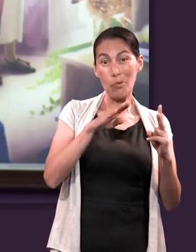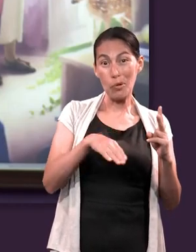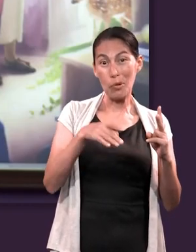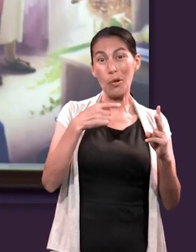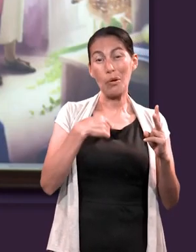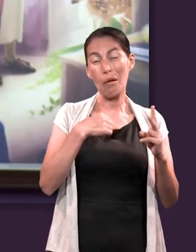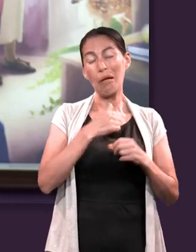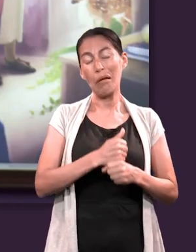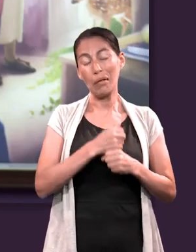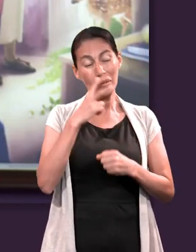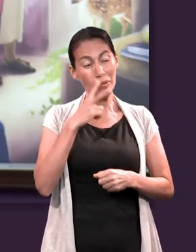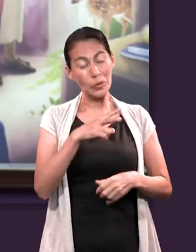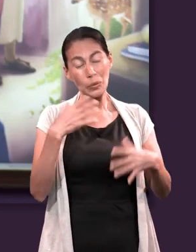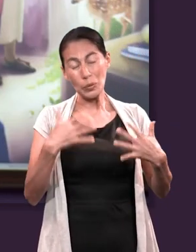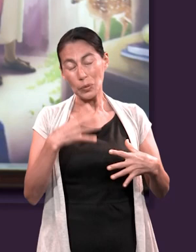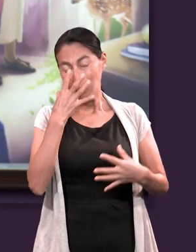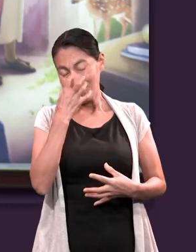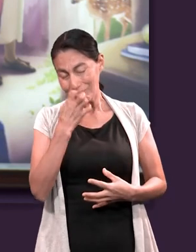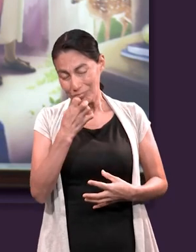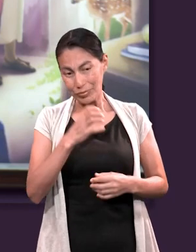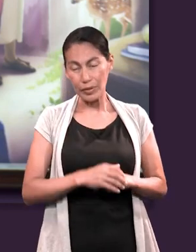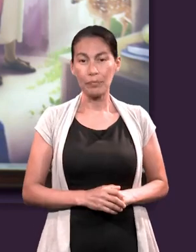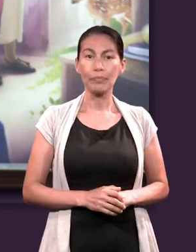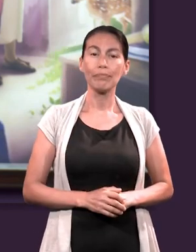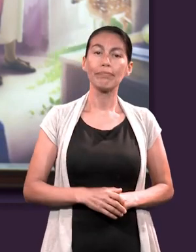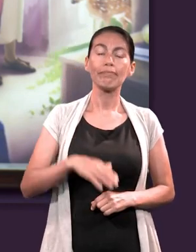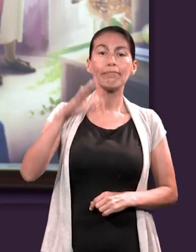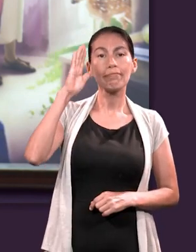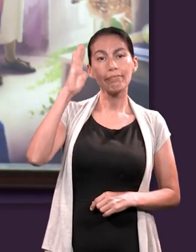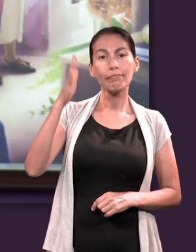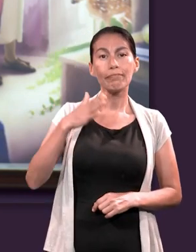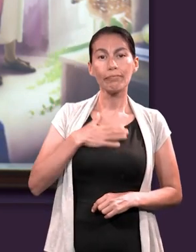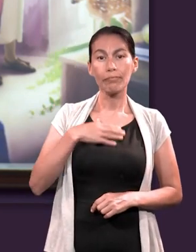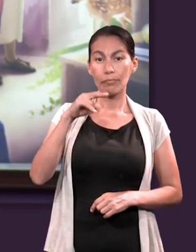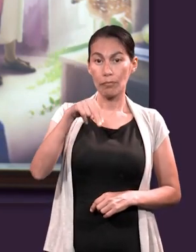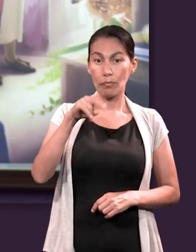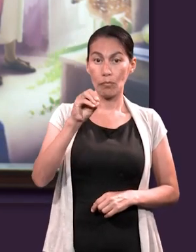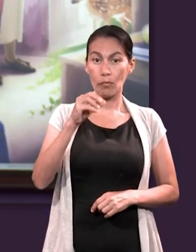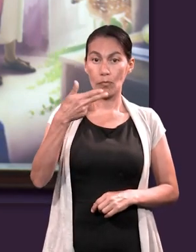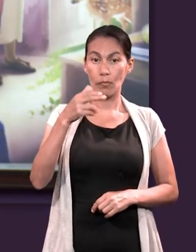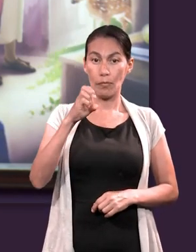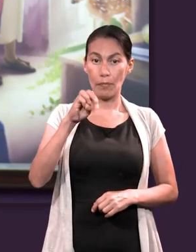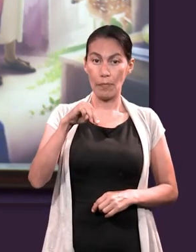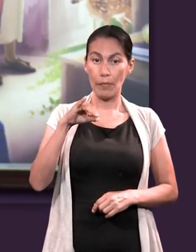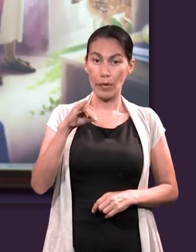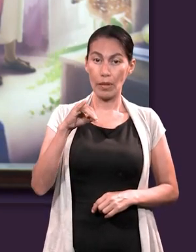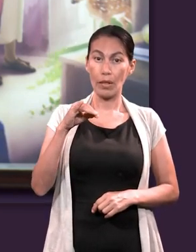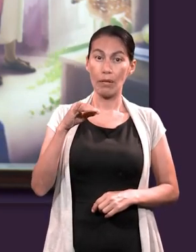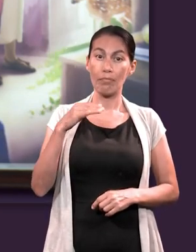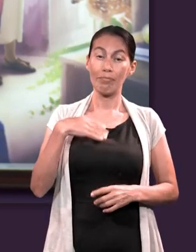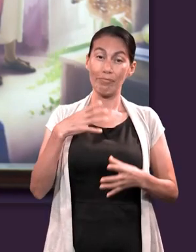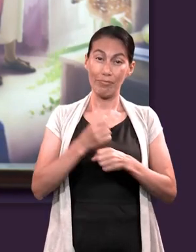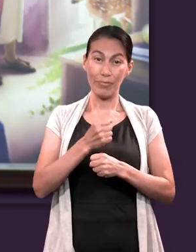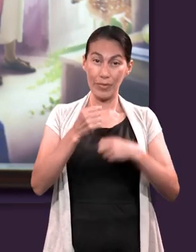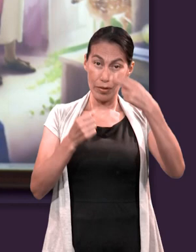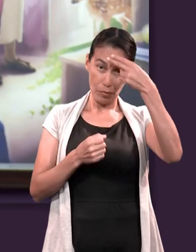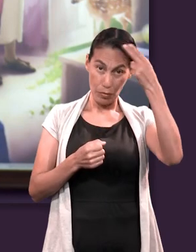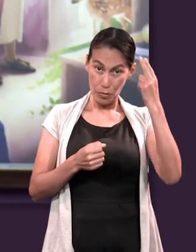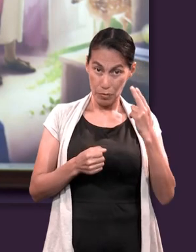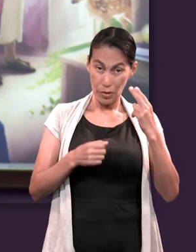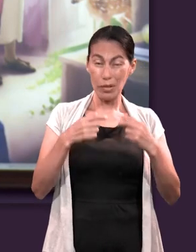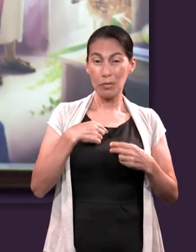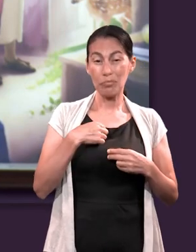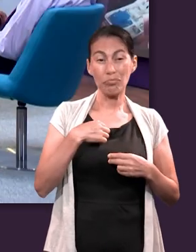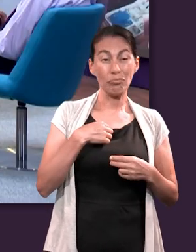Hola, yo soy Noemí y esos momentos más tristes de mi vida están relacionados con la muerte de cuatro familiares.